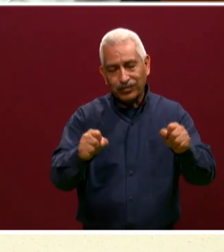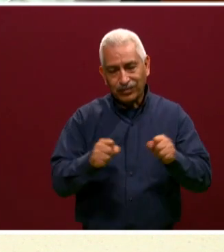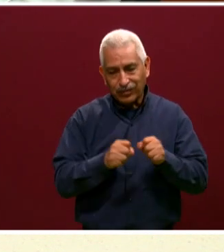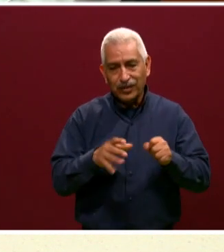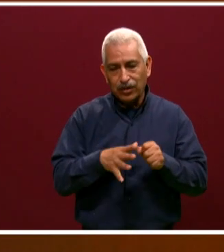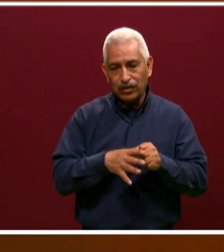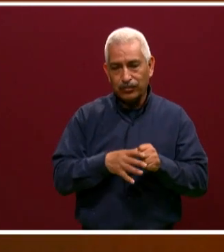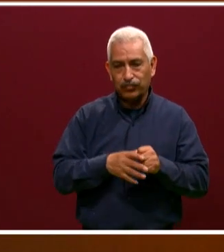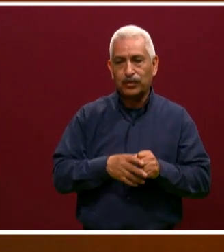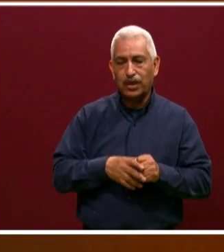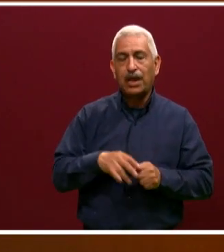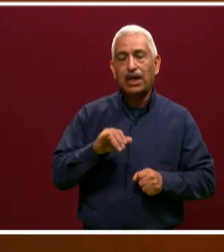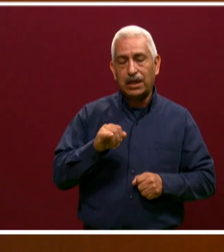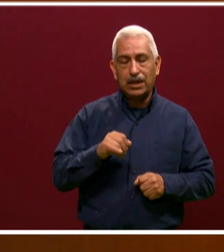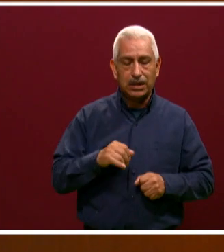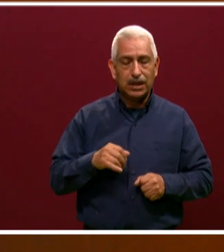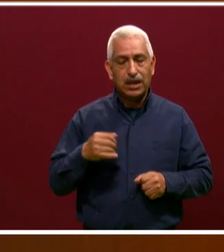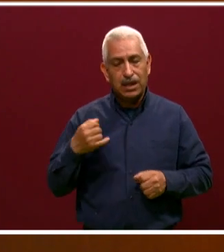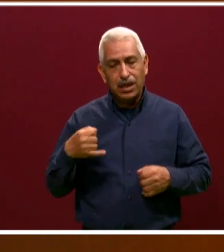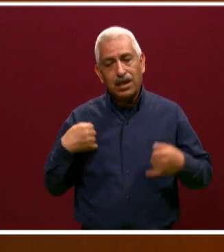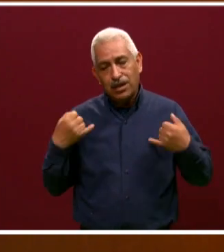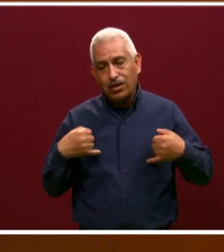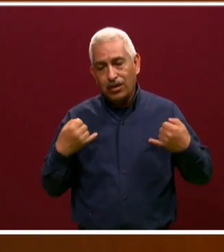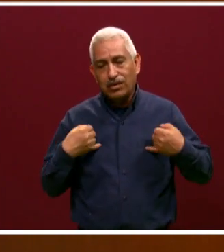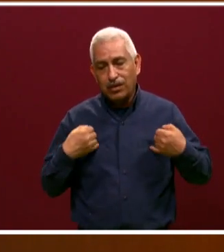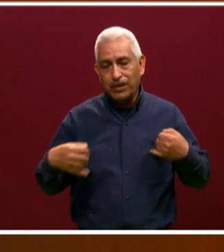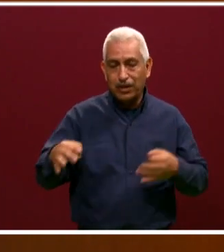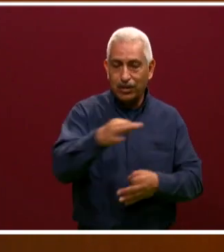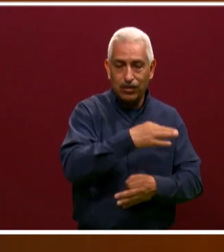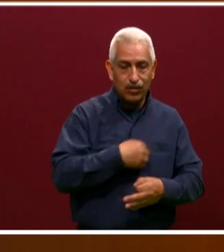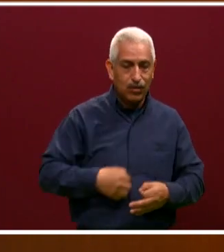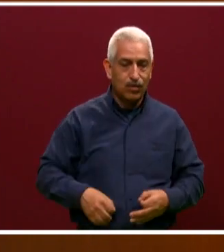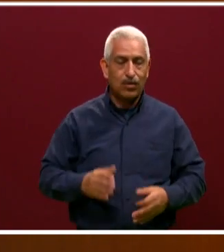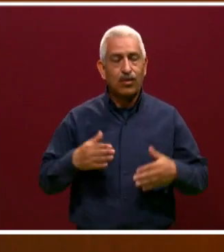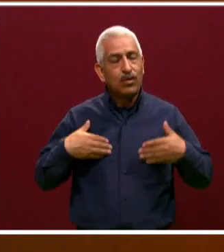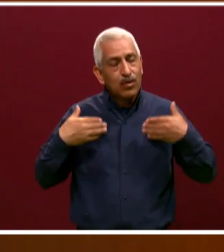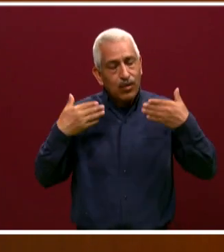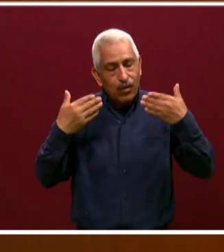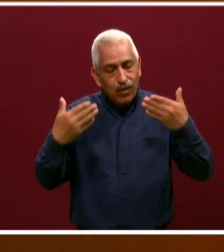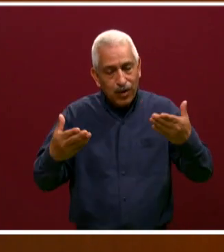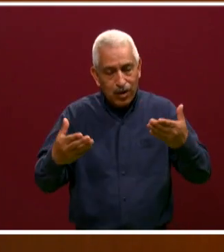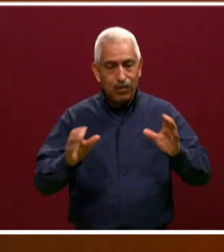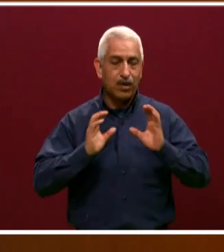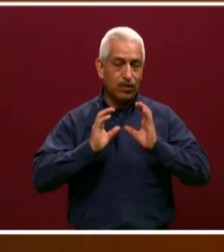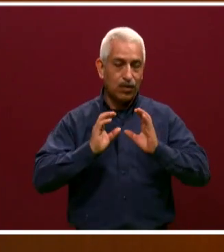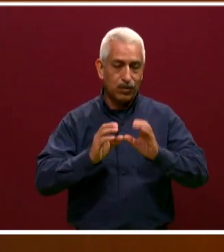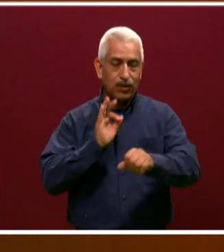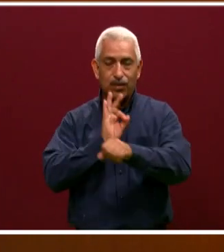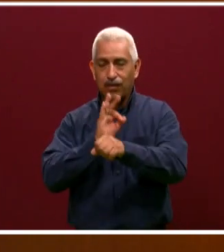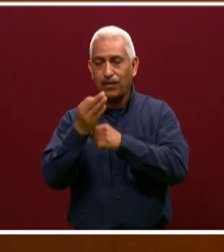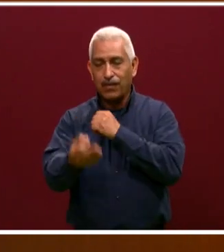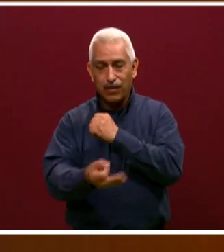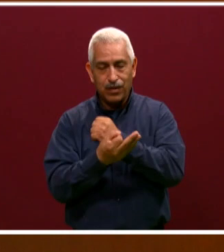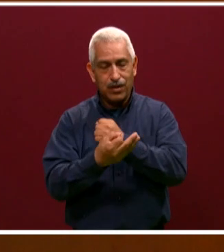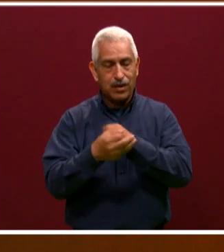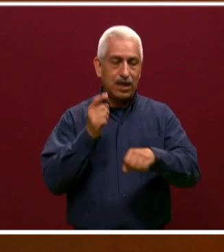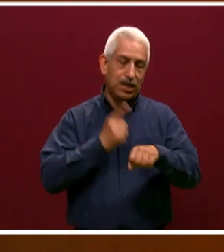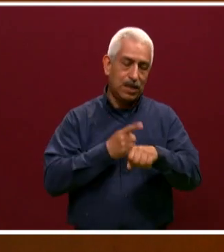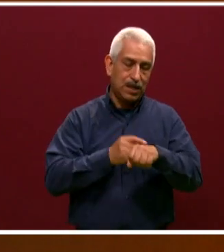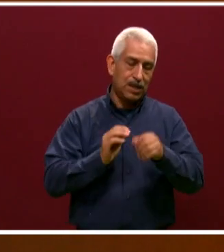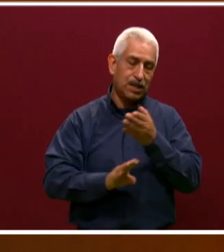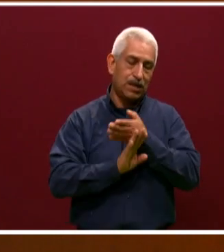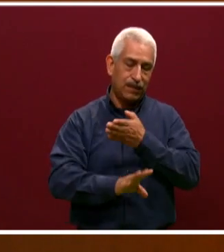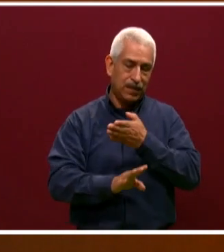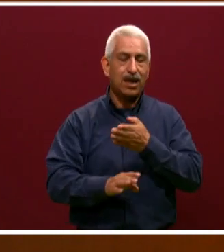tristes, pero confiamos, si todos nos cuidamos, si seguimos los protocolos, confiamos que pronto vamos a regresar a la vida